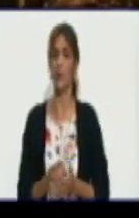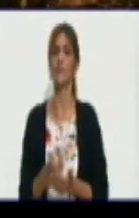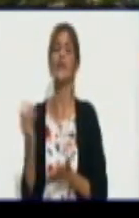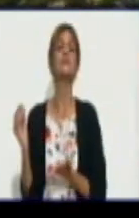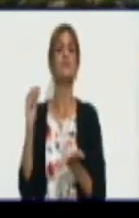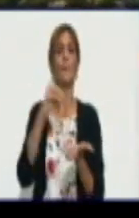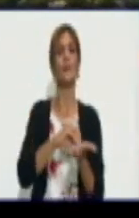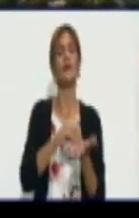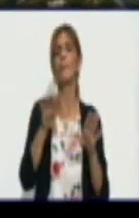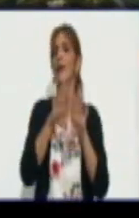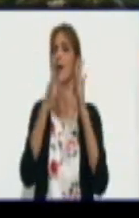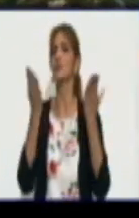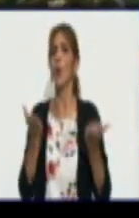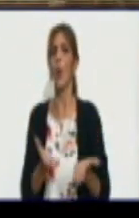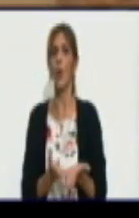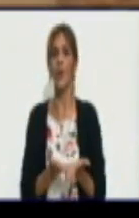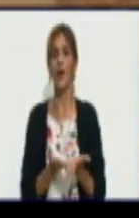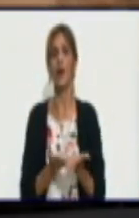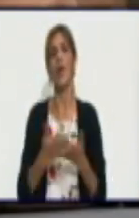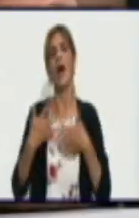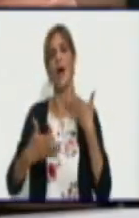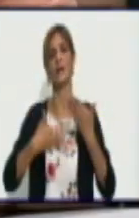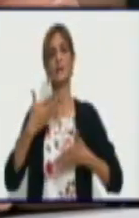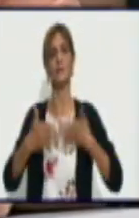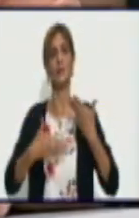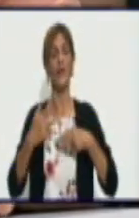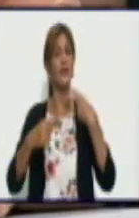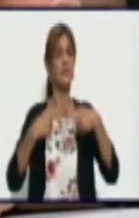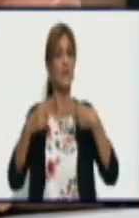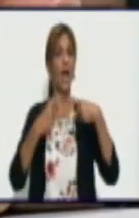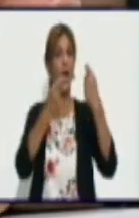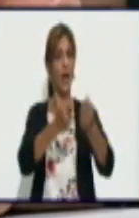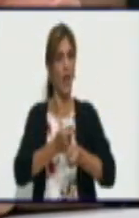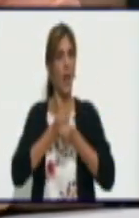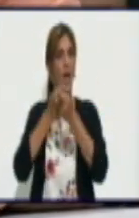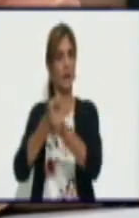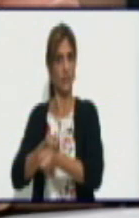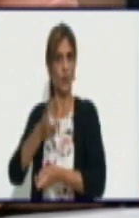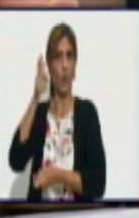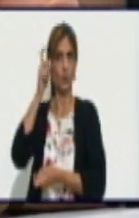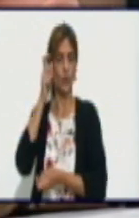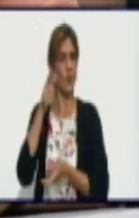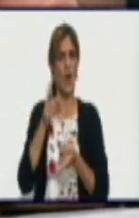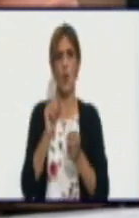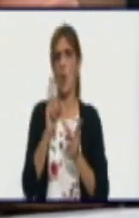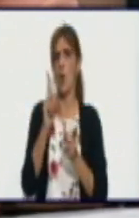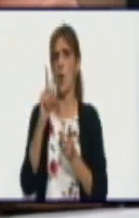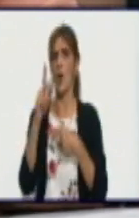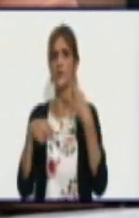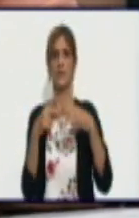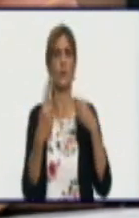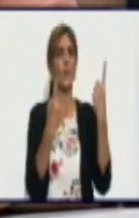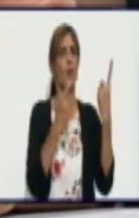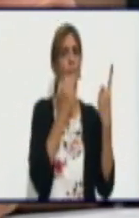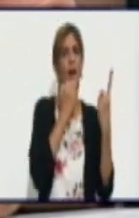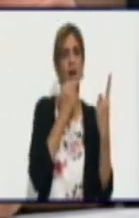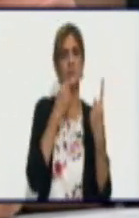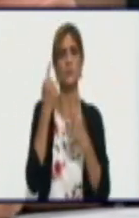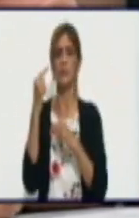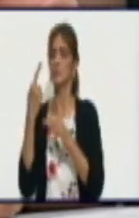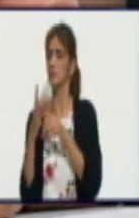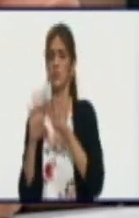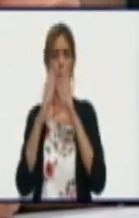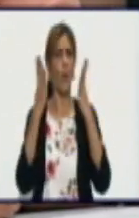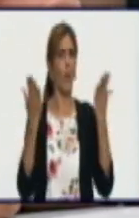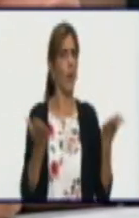para todas las actividades agropecuarias. No hay una, no se distingue una más, una menos. Todas las actividades agropecuarias